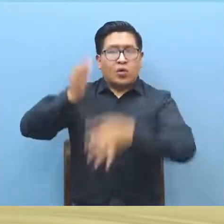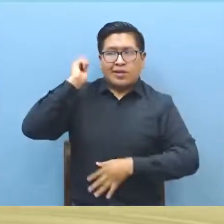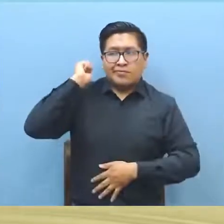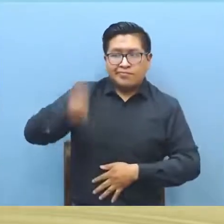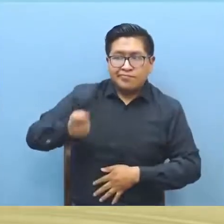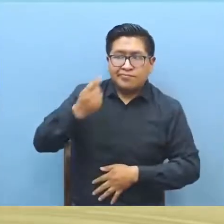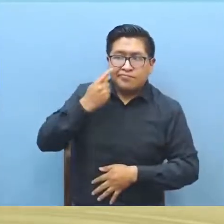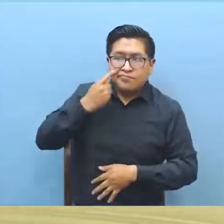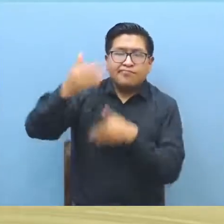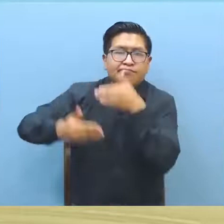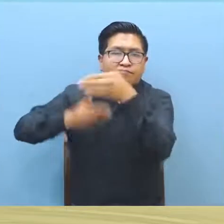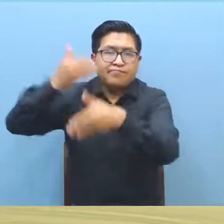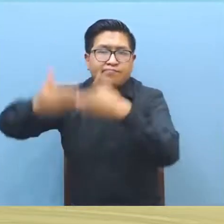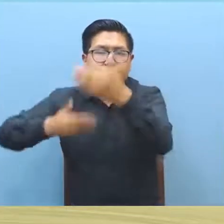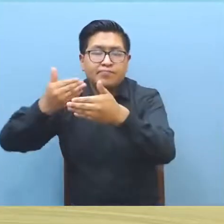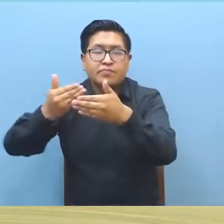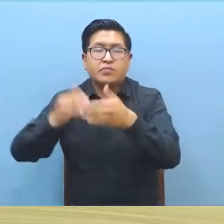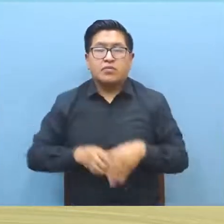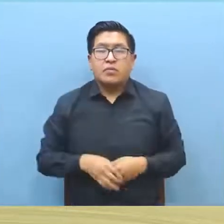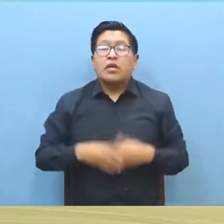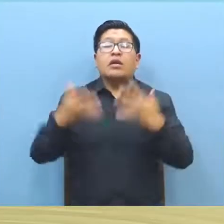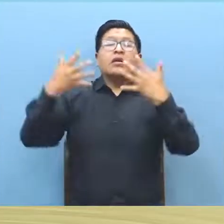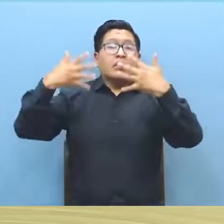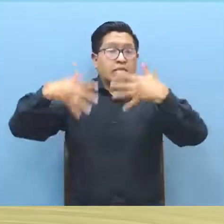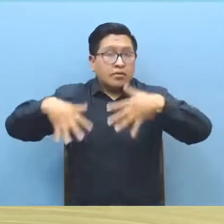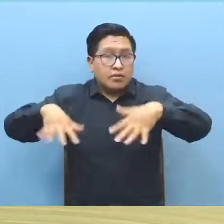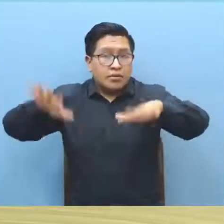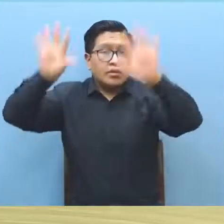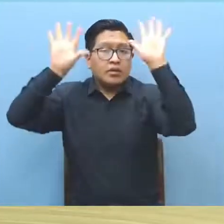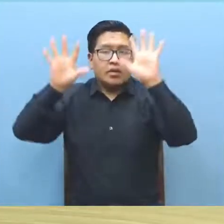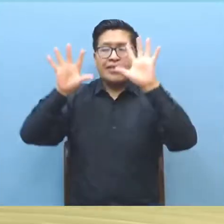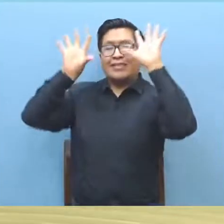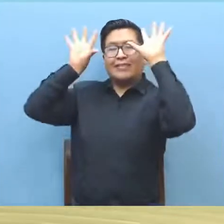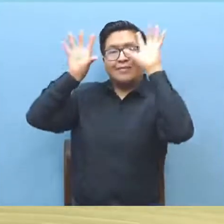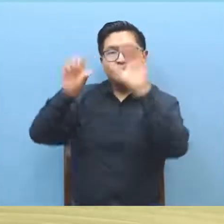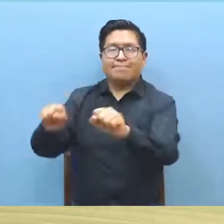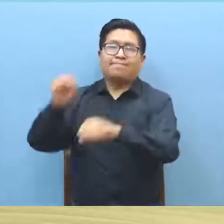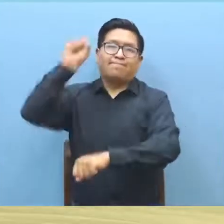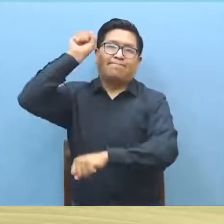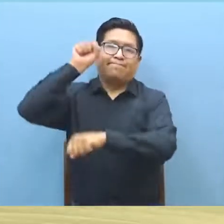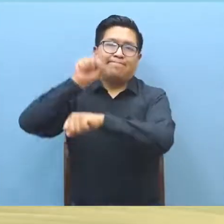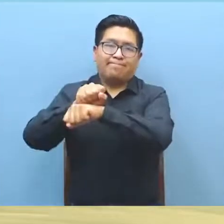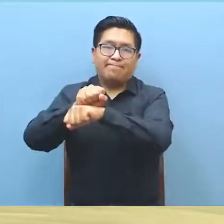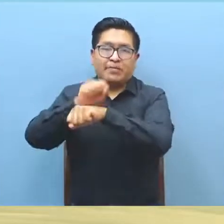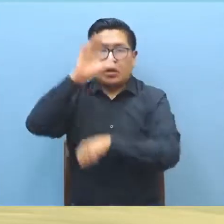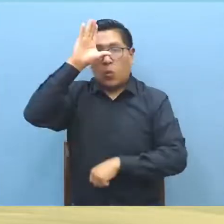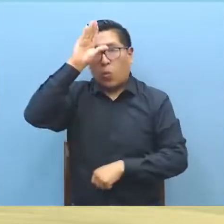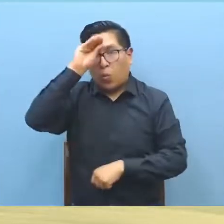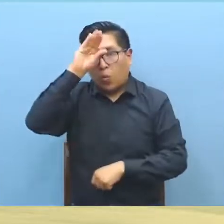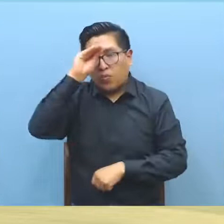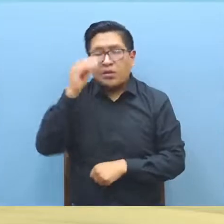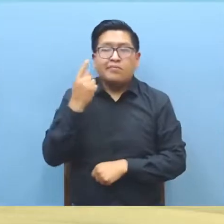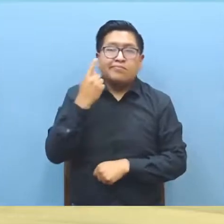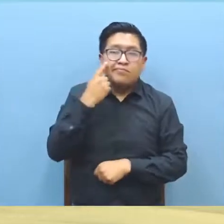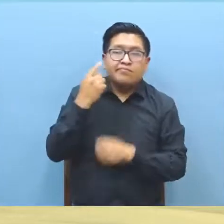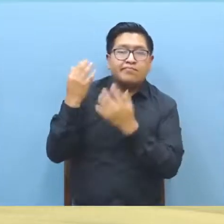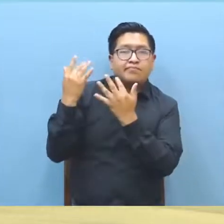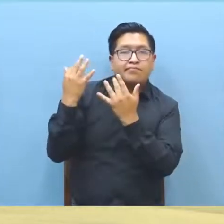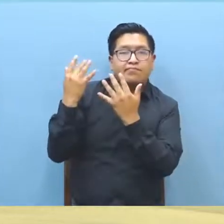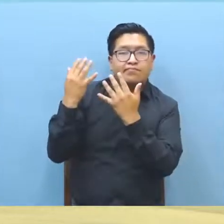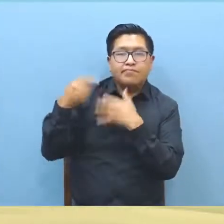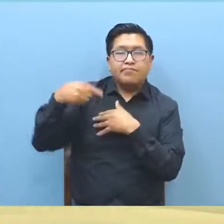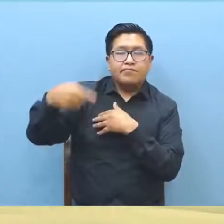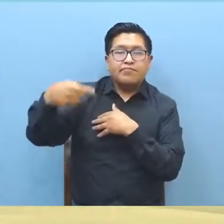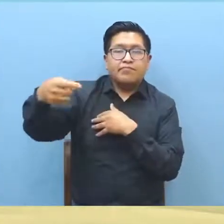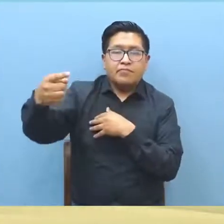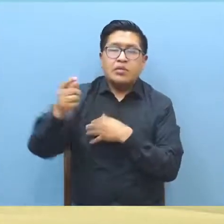del mismo. Cabe referir que en ese caso ya se encuentra aprehendido el presunto autor y se encuentra en espera justamente de la audiencia de